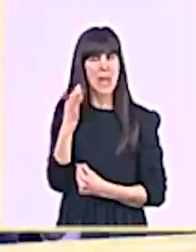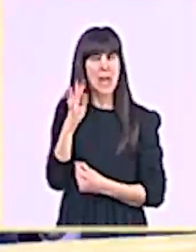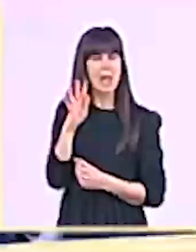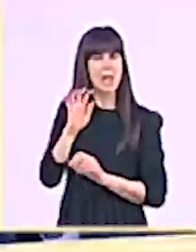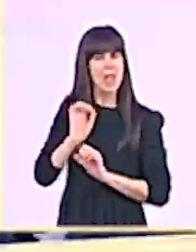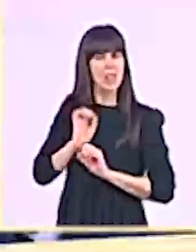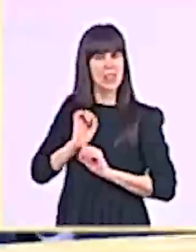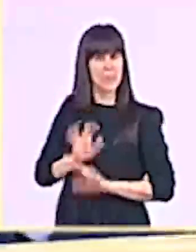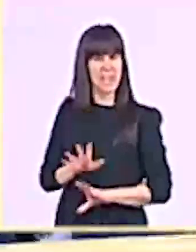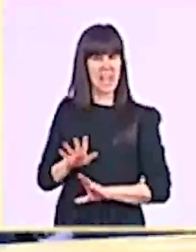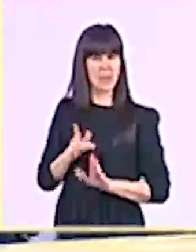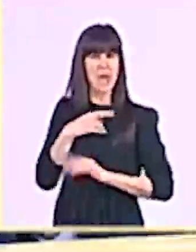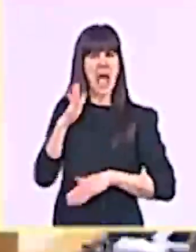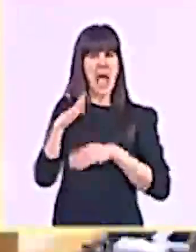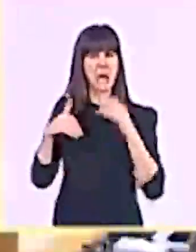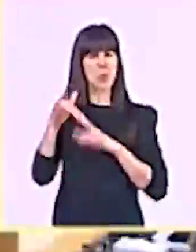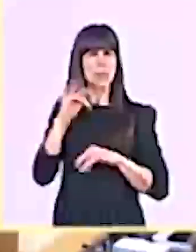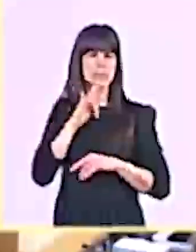Segunda pregunta.